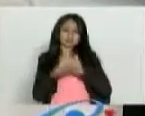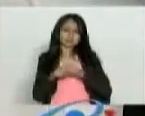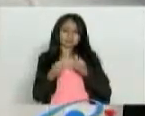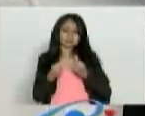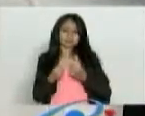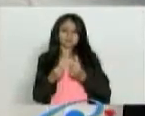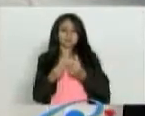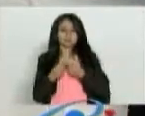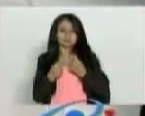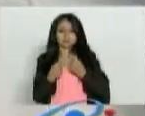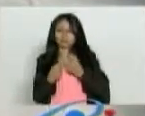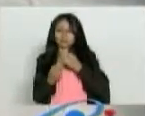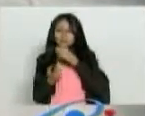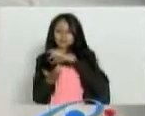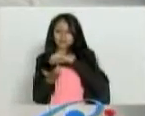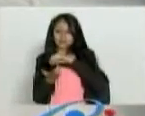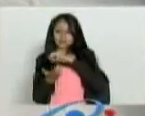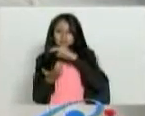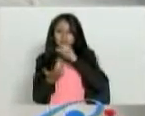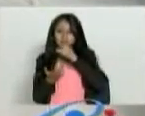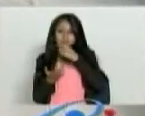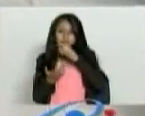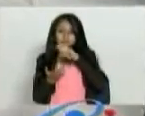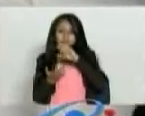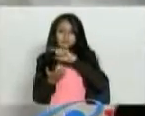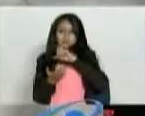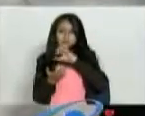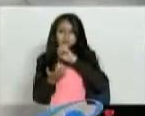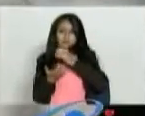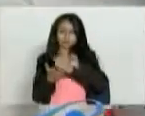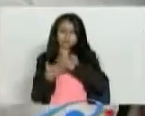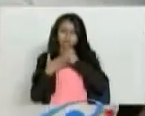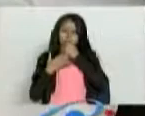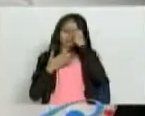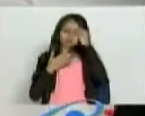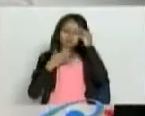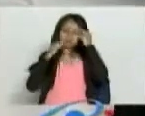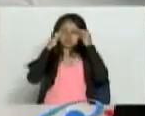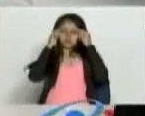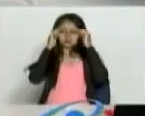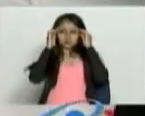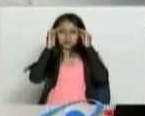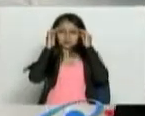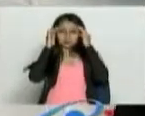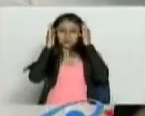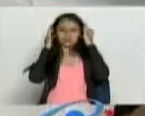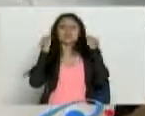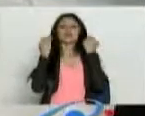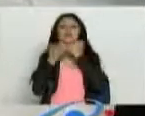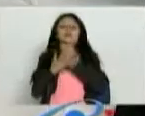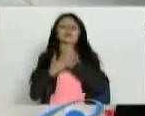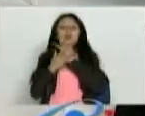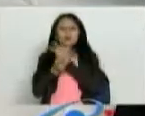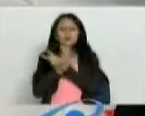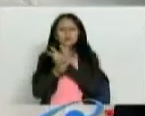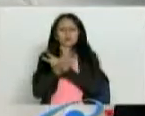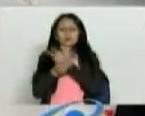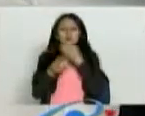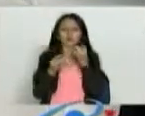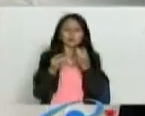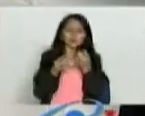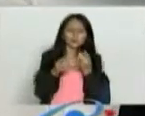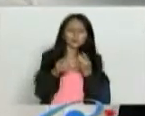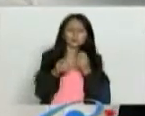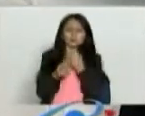Pero el cloruro de magnesio, el magnesio ayuda en el cerebro, el cloruro de magnesio, la combinación ayuda en los dolores